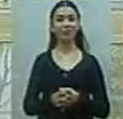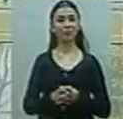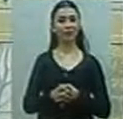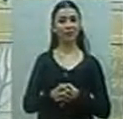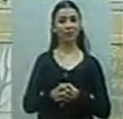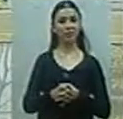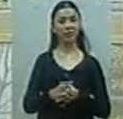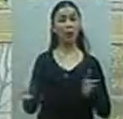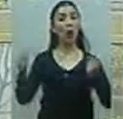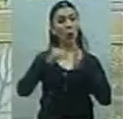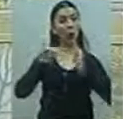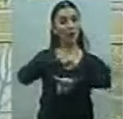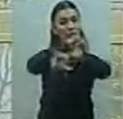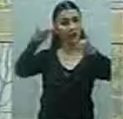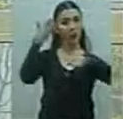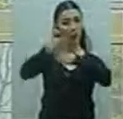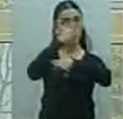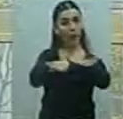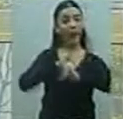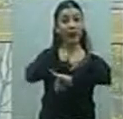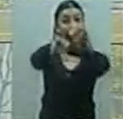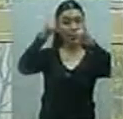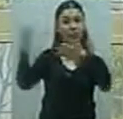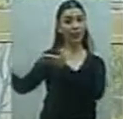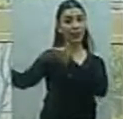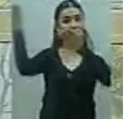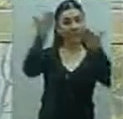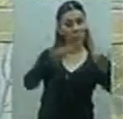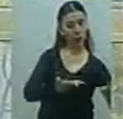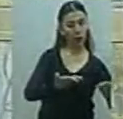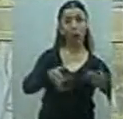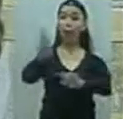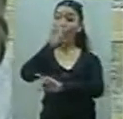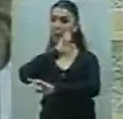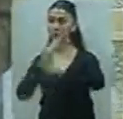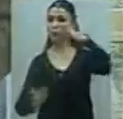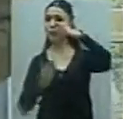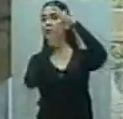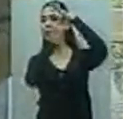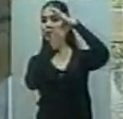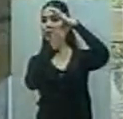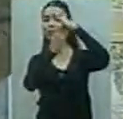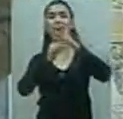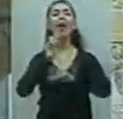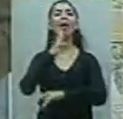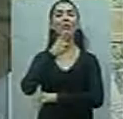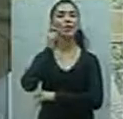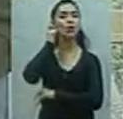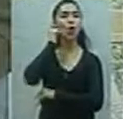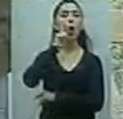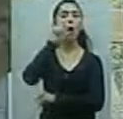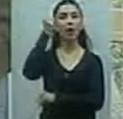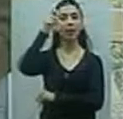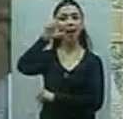Argentina. Lo anticipábamos hace instante nada más, ya está con nosotros en la entrevista que siempre hacemos aquí en